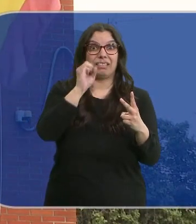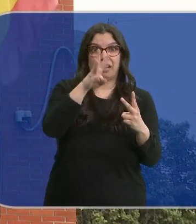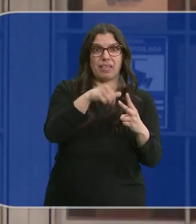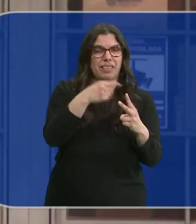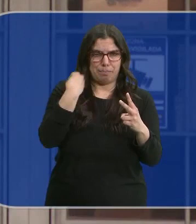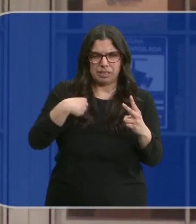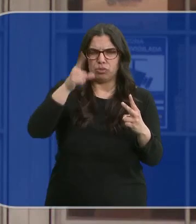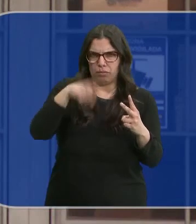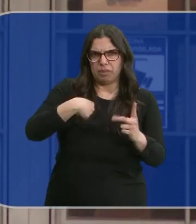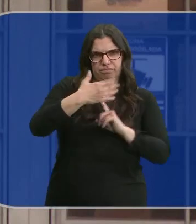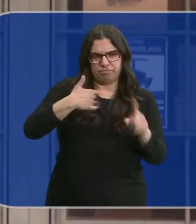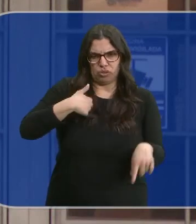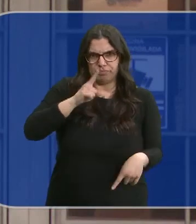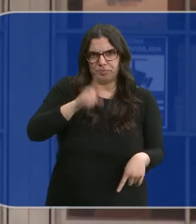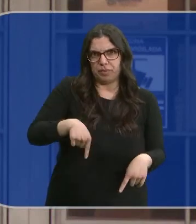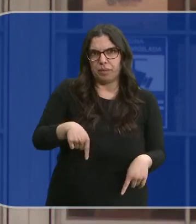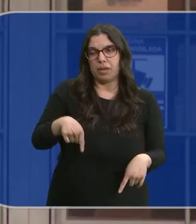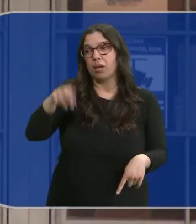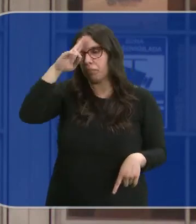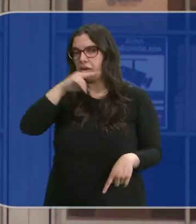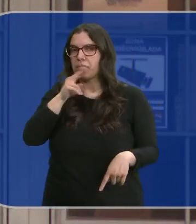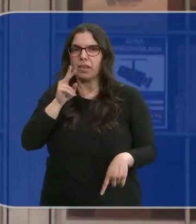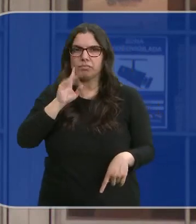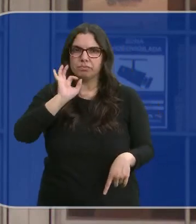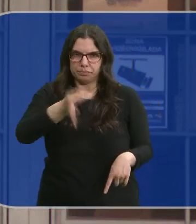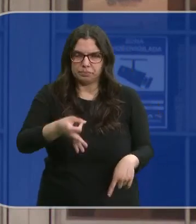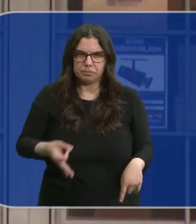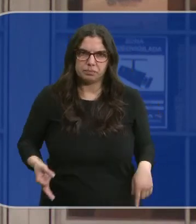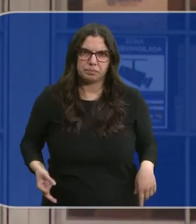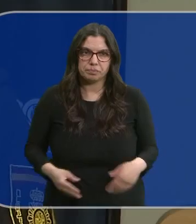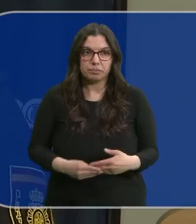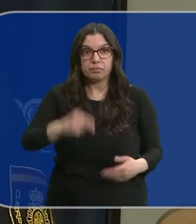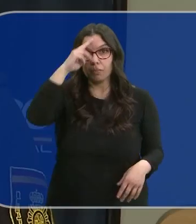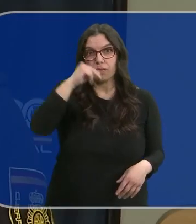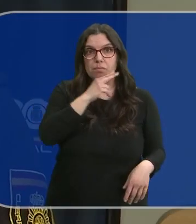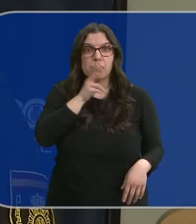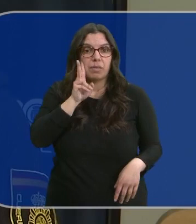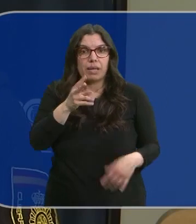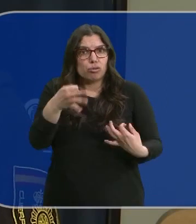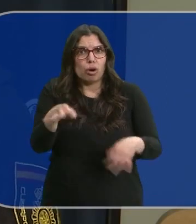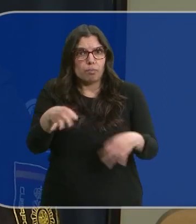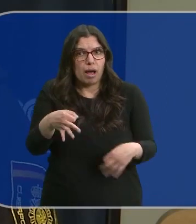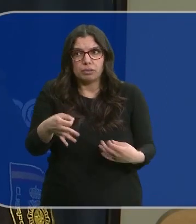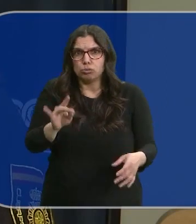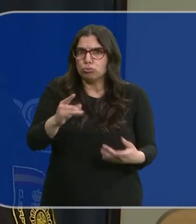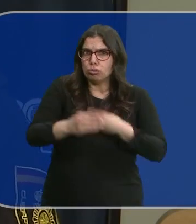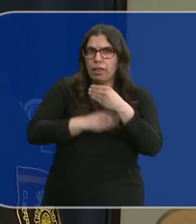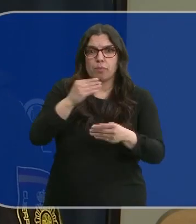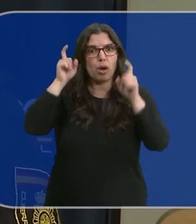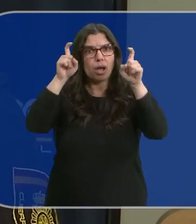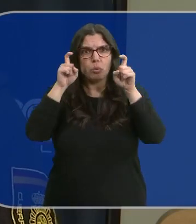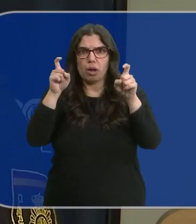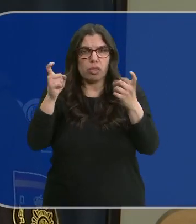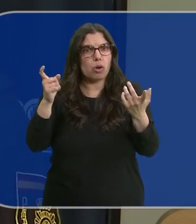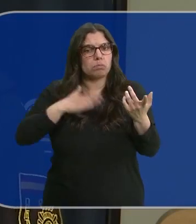alegando sufrir ella también las agresiones, cuando los padres confirmaron que los hechos eran ciertos. Los padres lo ven como algo normal. Dentro de la educación